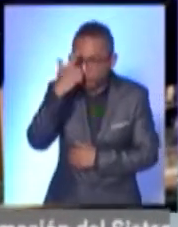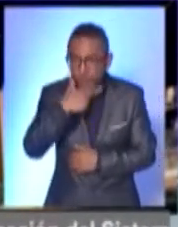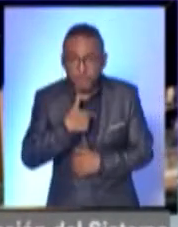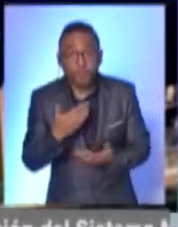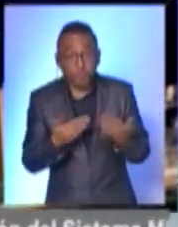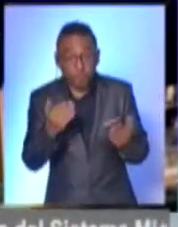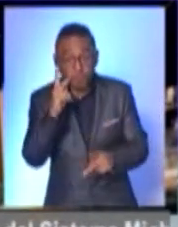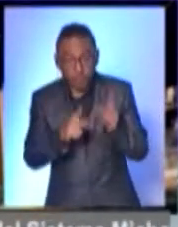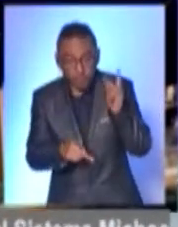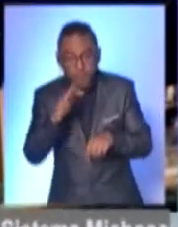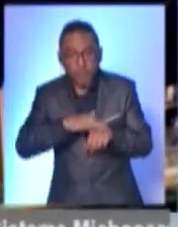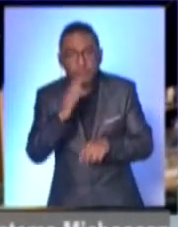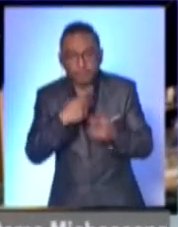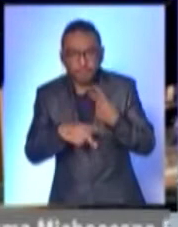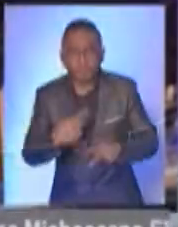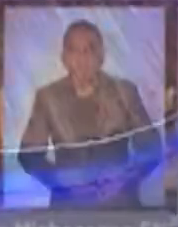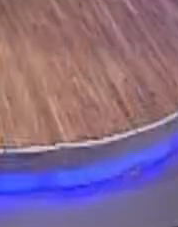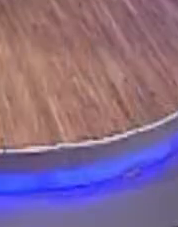Hacemos una pausa, regresamos con más.